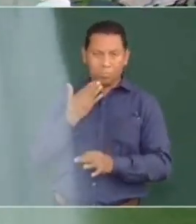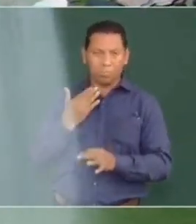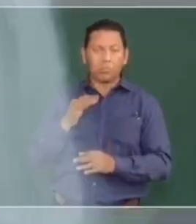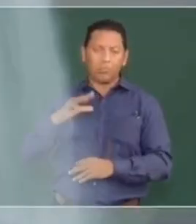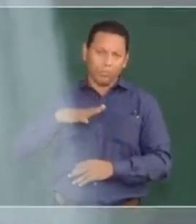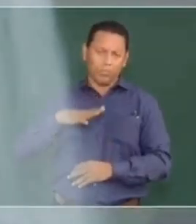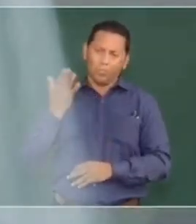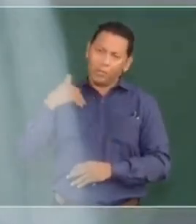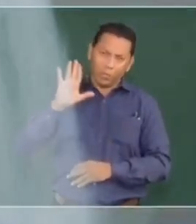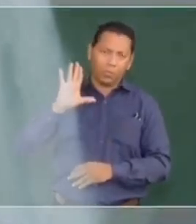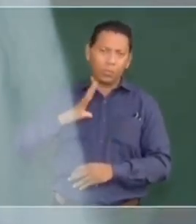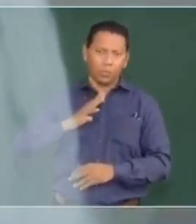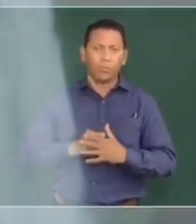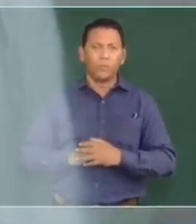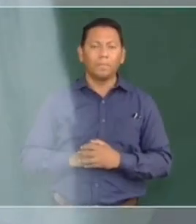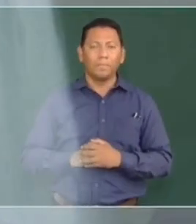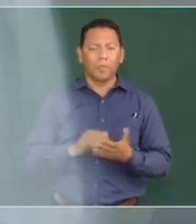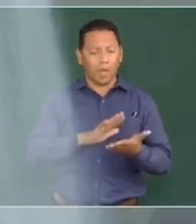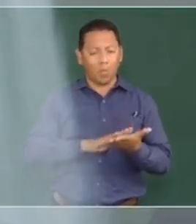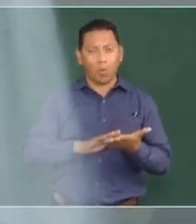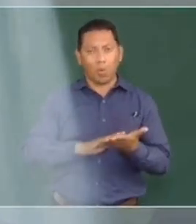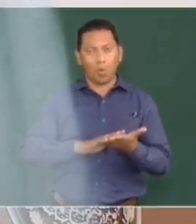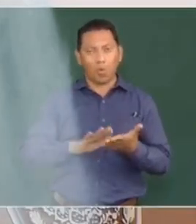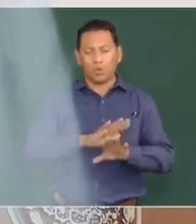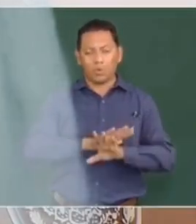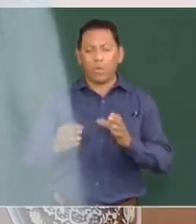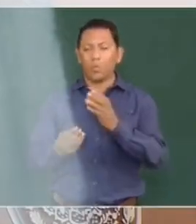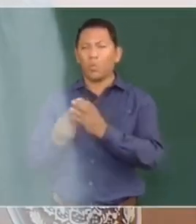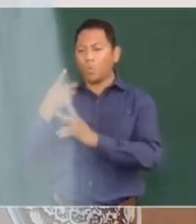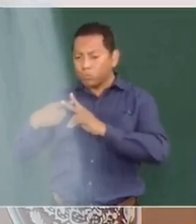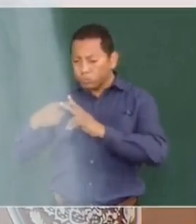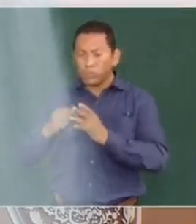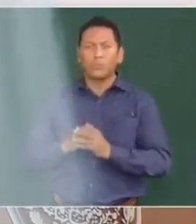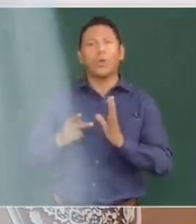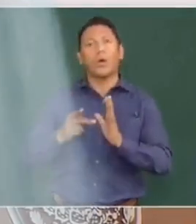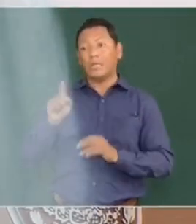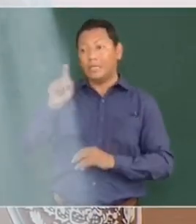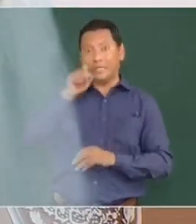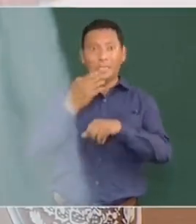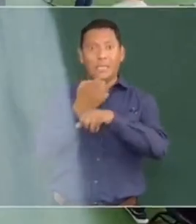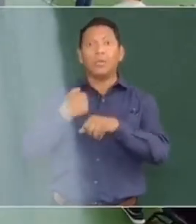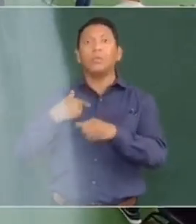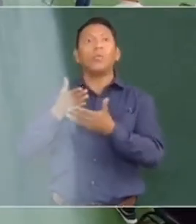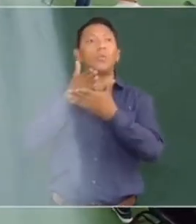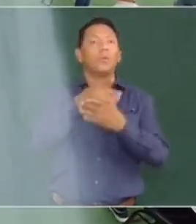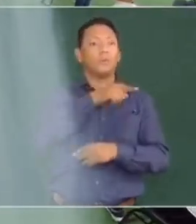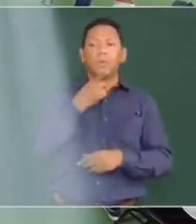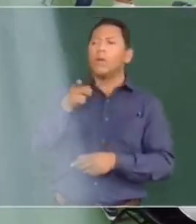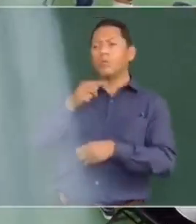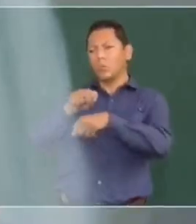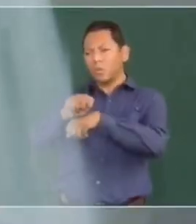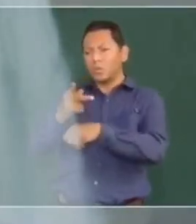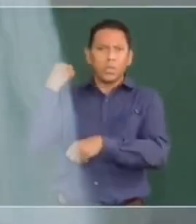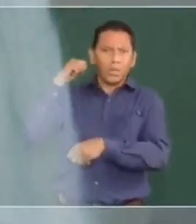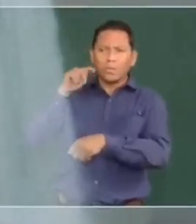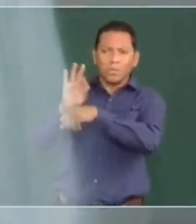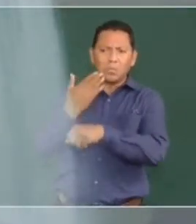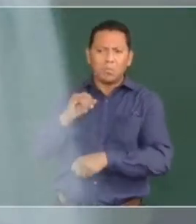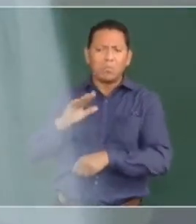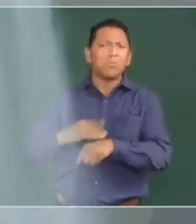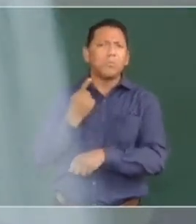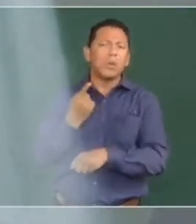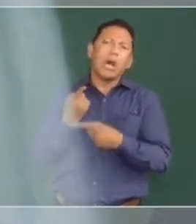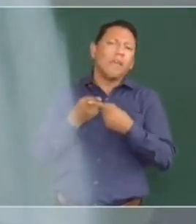hubo borrón y cuenta nueva. Entonces cuando voy a otros estados me piden lo mismo, ¿por qué en Tabasco? Porque son circunstancias